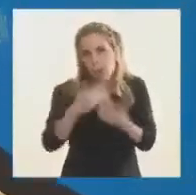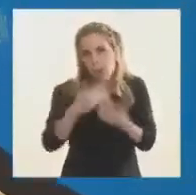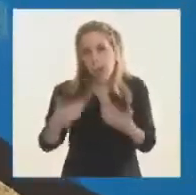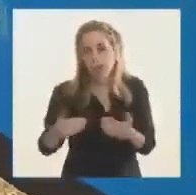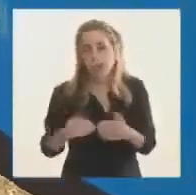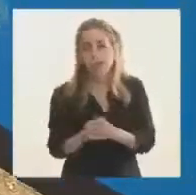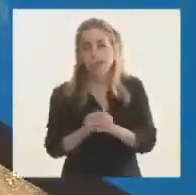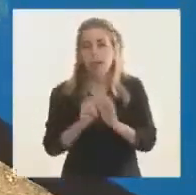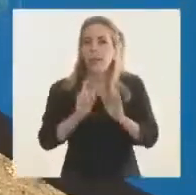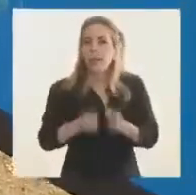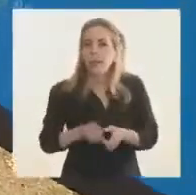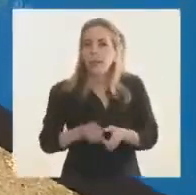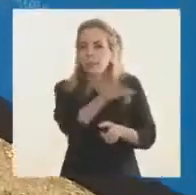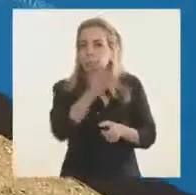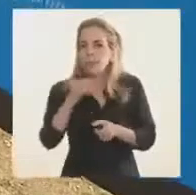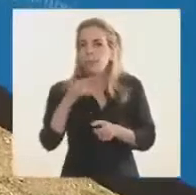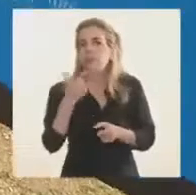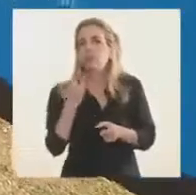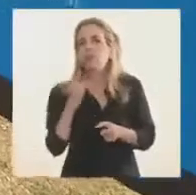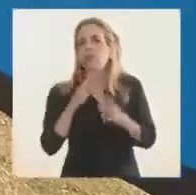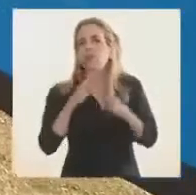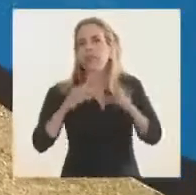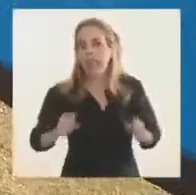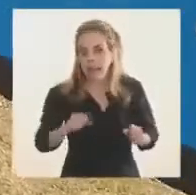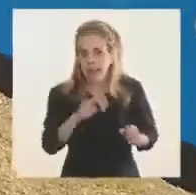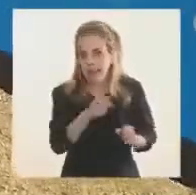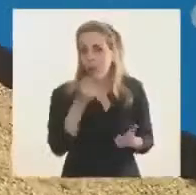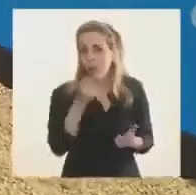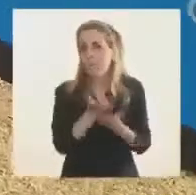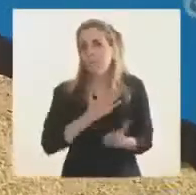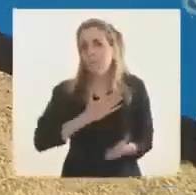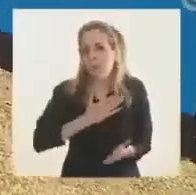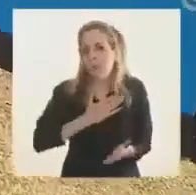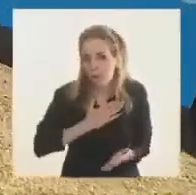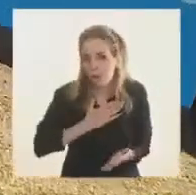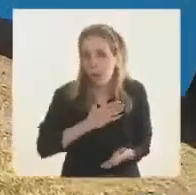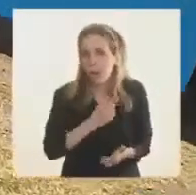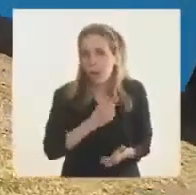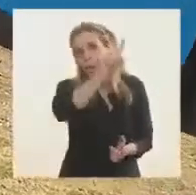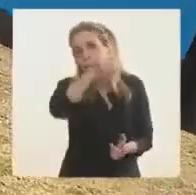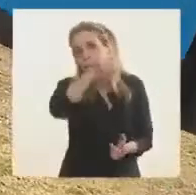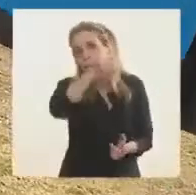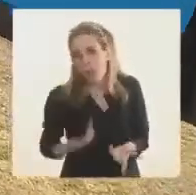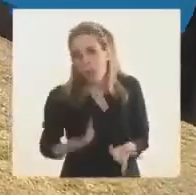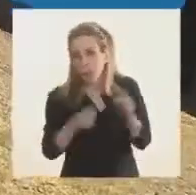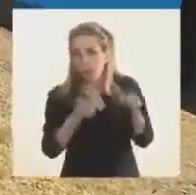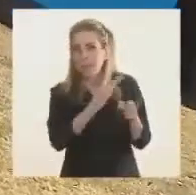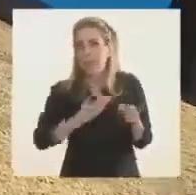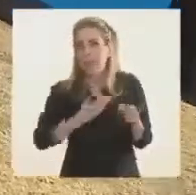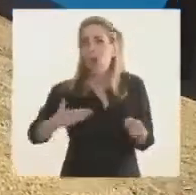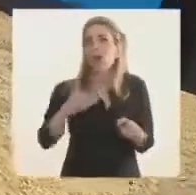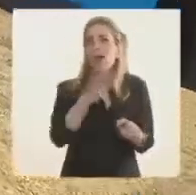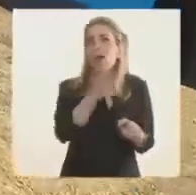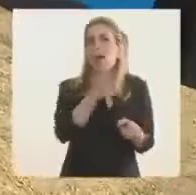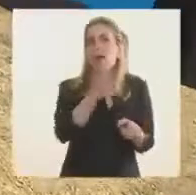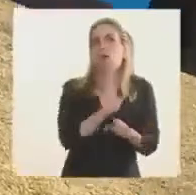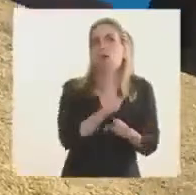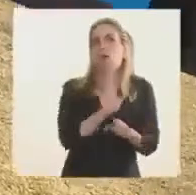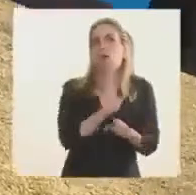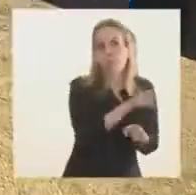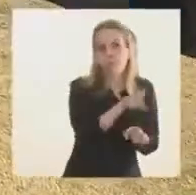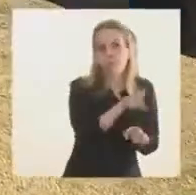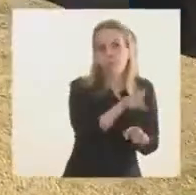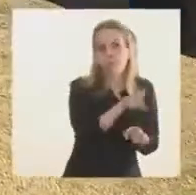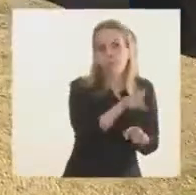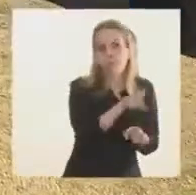a una de las subsecretarias que le pido por favor al Gobernador que me la devuelva, porque no la quiere devolver nunca más, no sé, es una cosa...